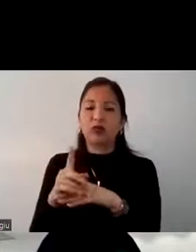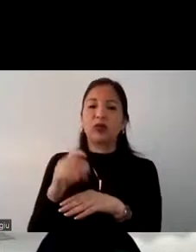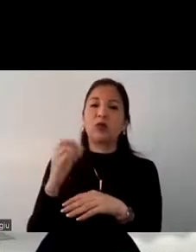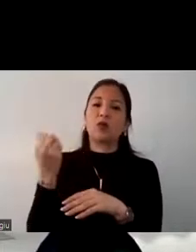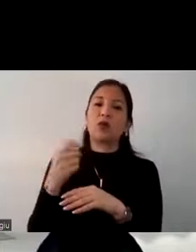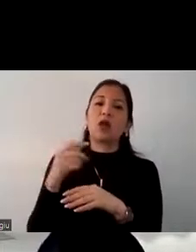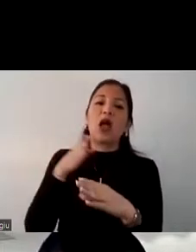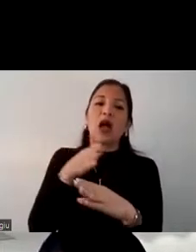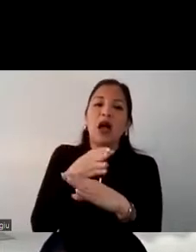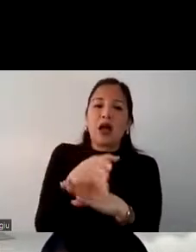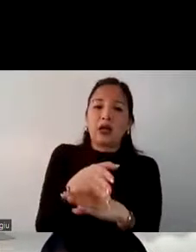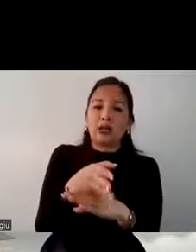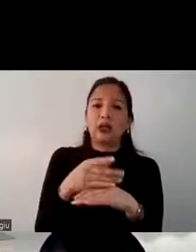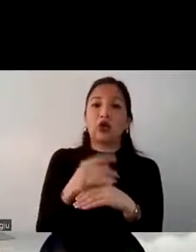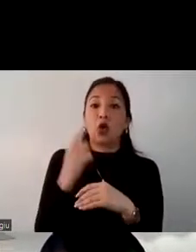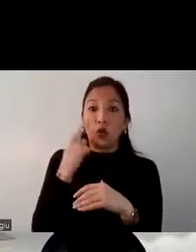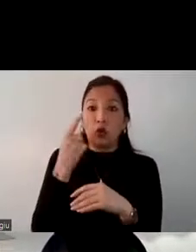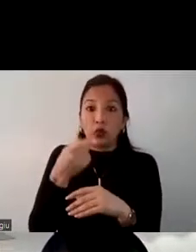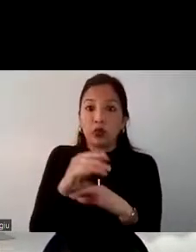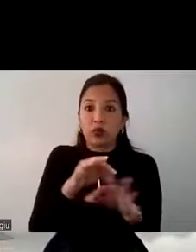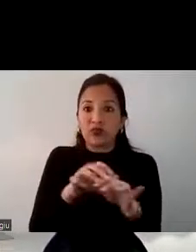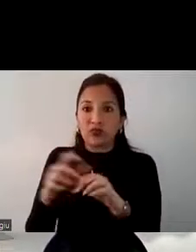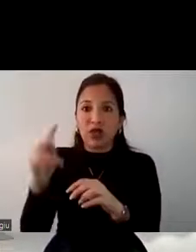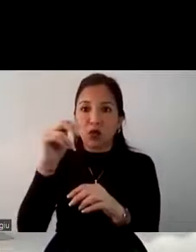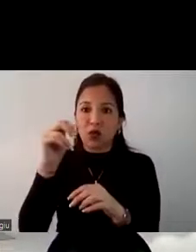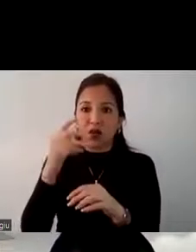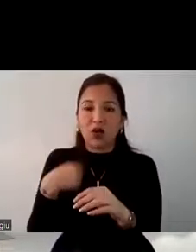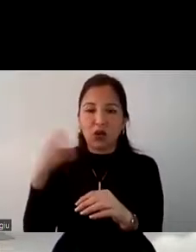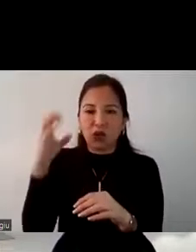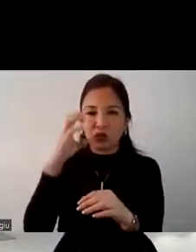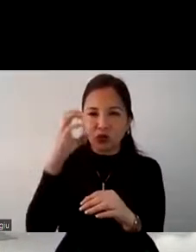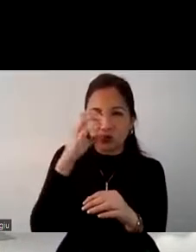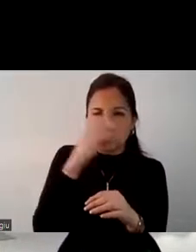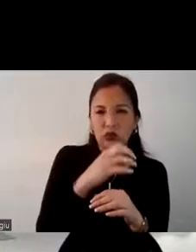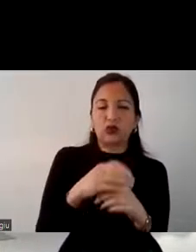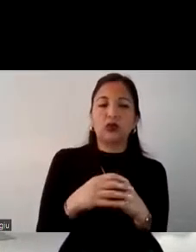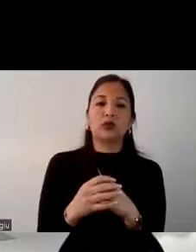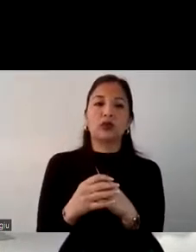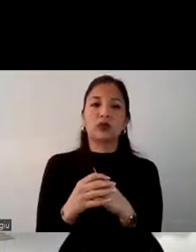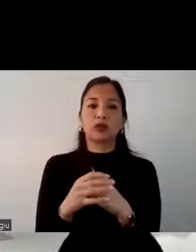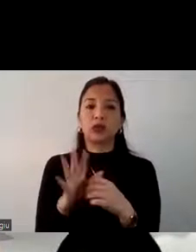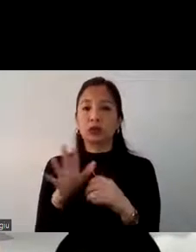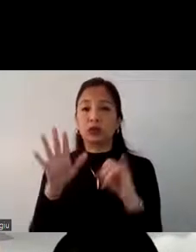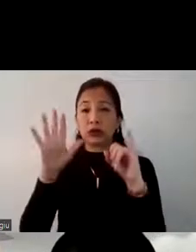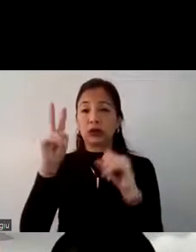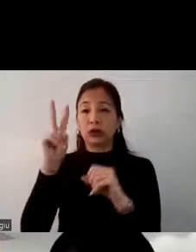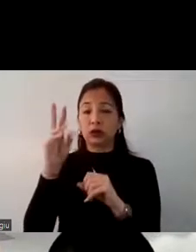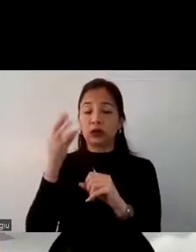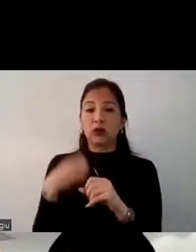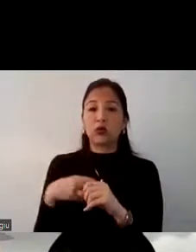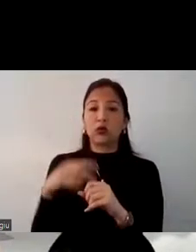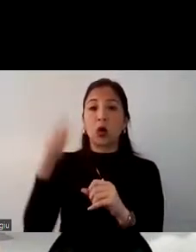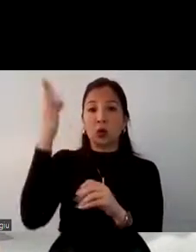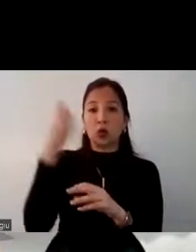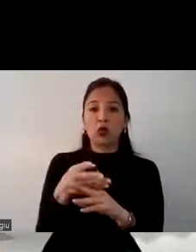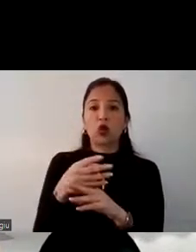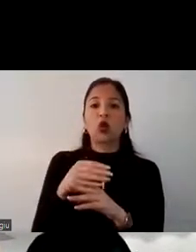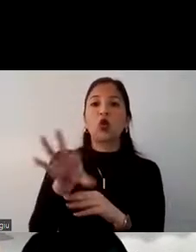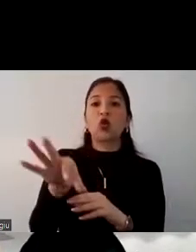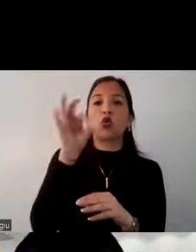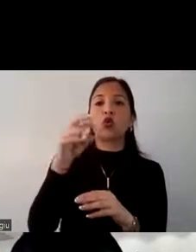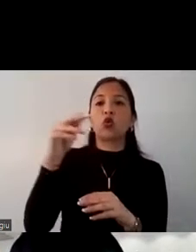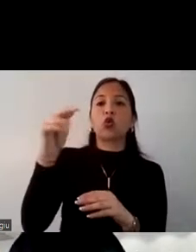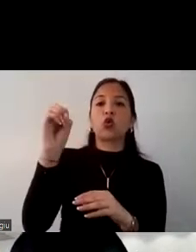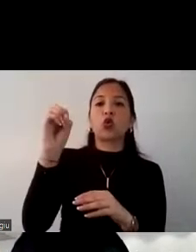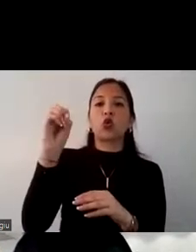el principal lugar donde un ecuatoriano se está buscando información el 62% contaría con algún tour dentro del